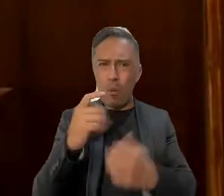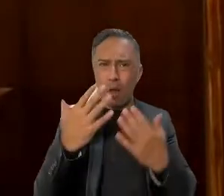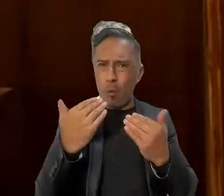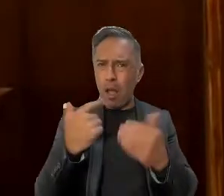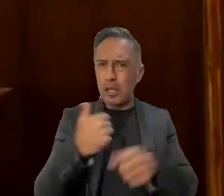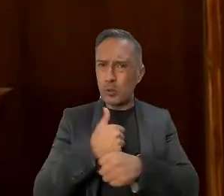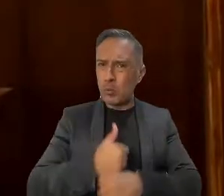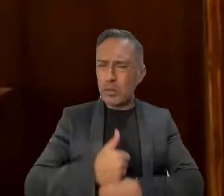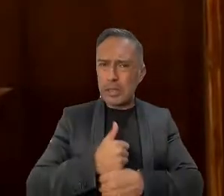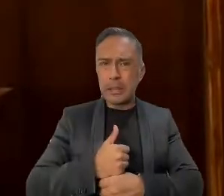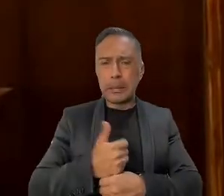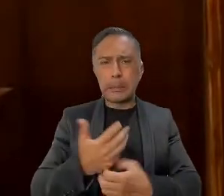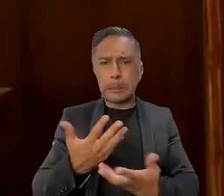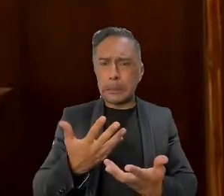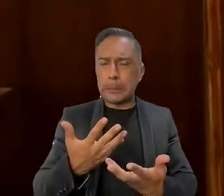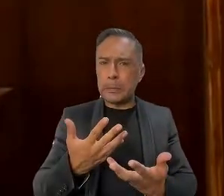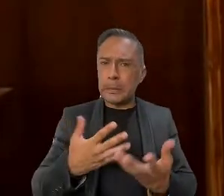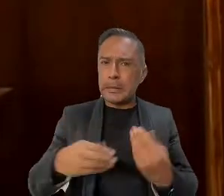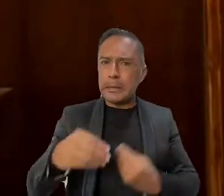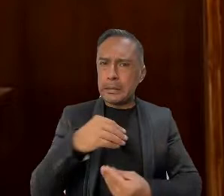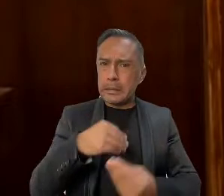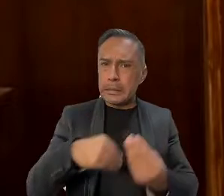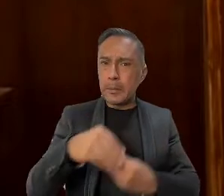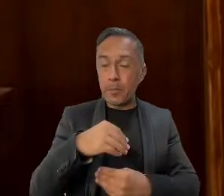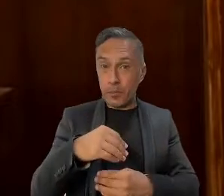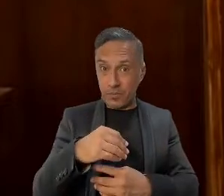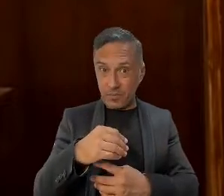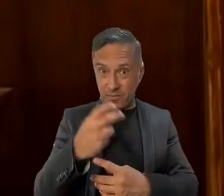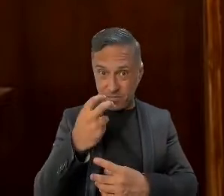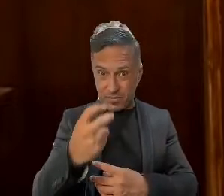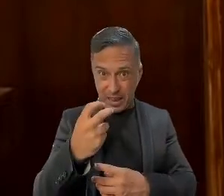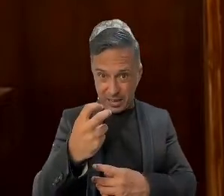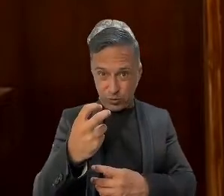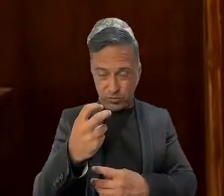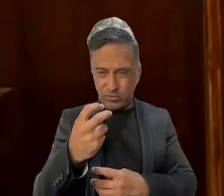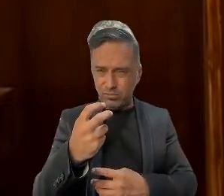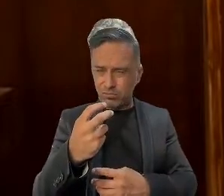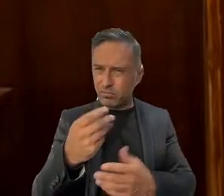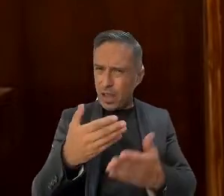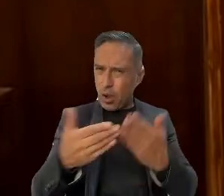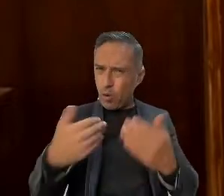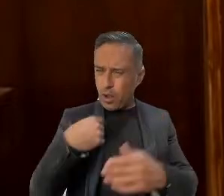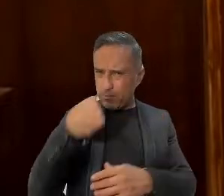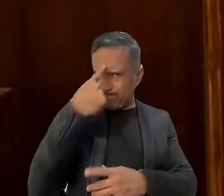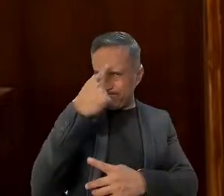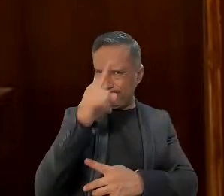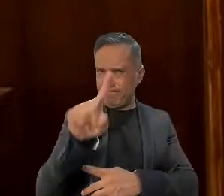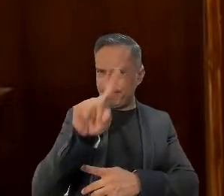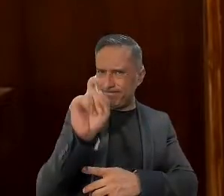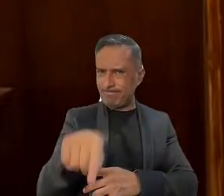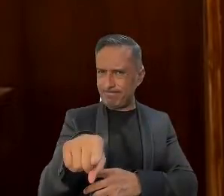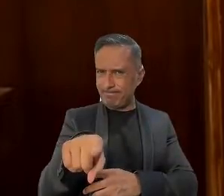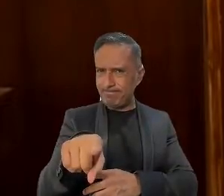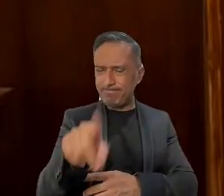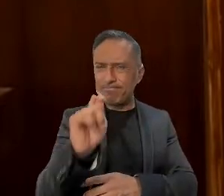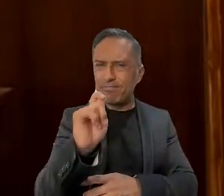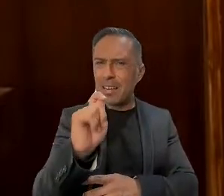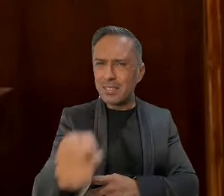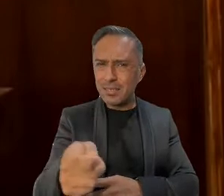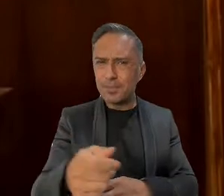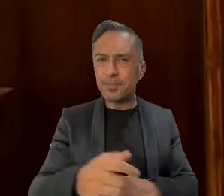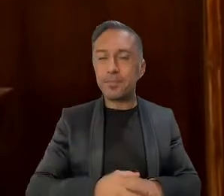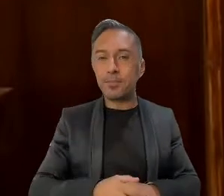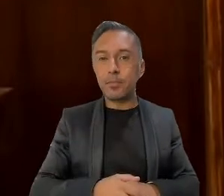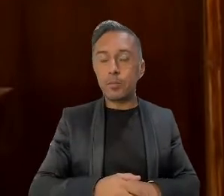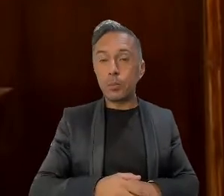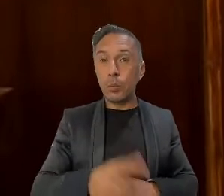desde esta perspectiva, la interrogante es ¿cuánto deberíamos pagar por